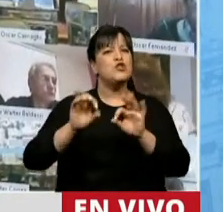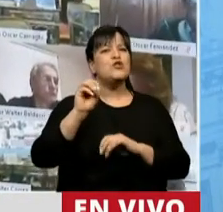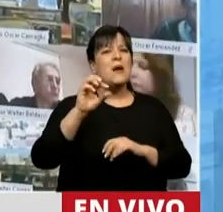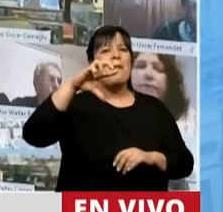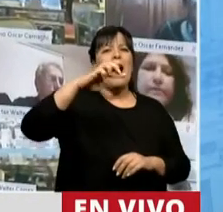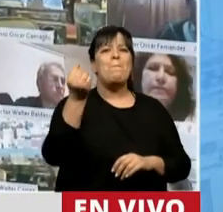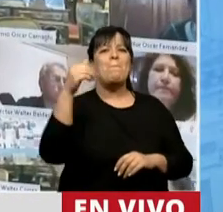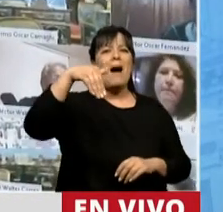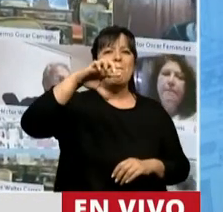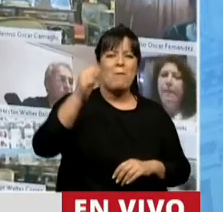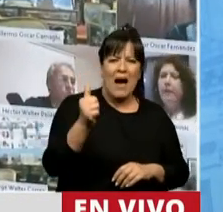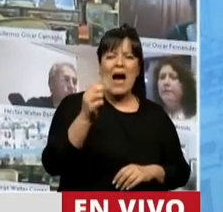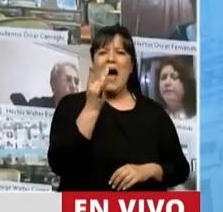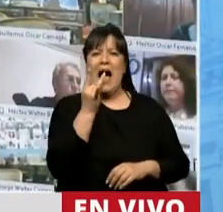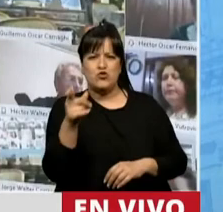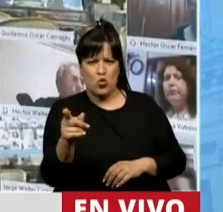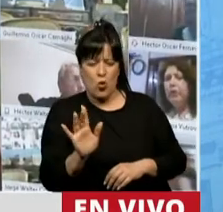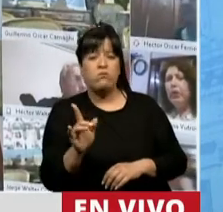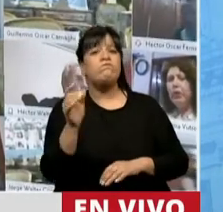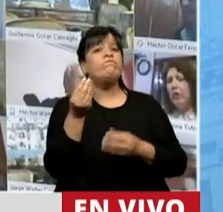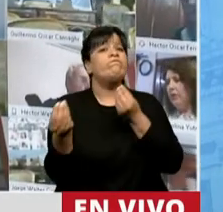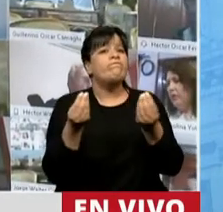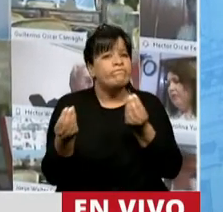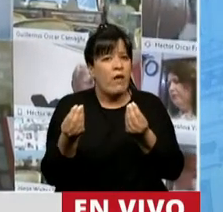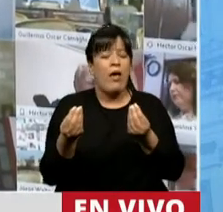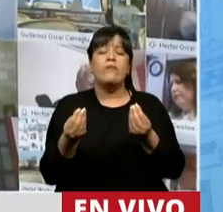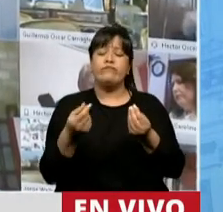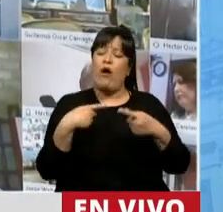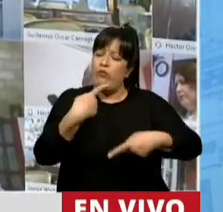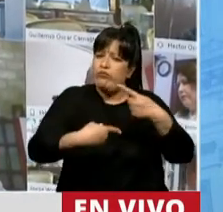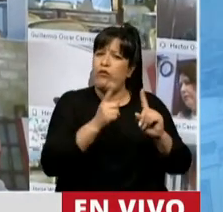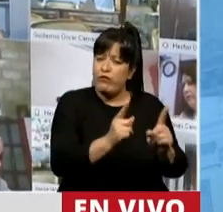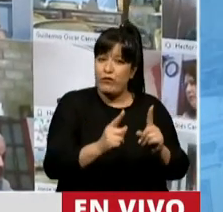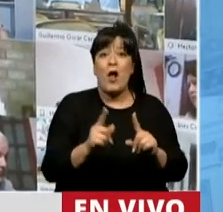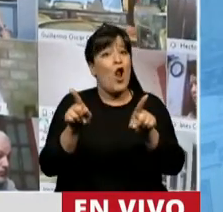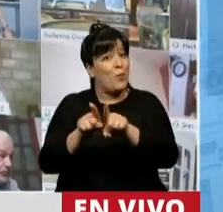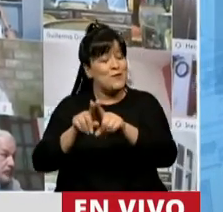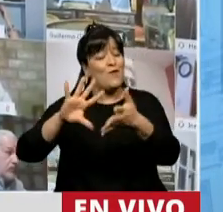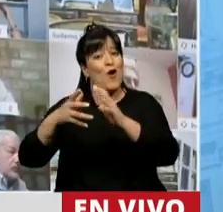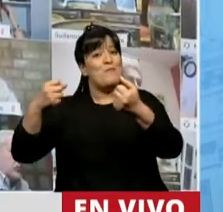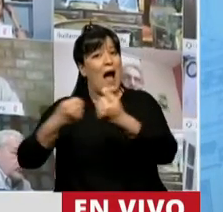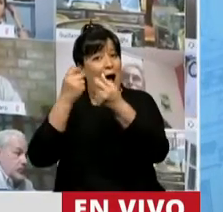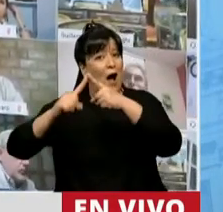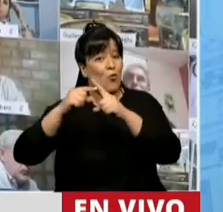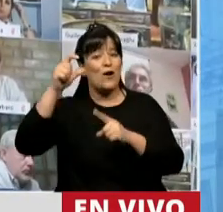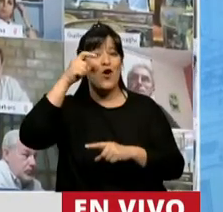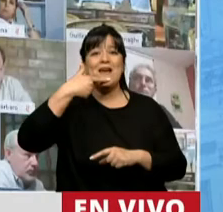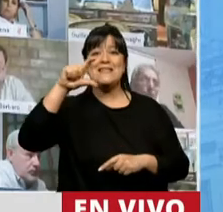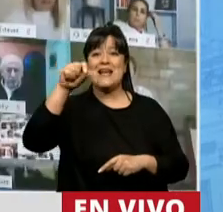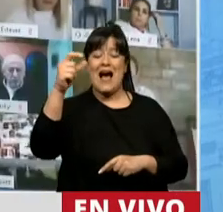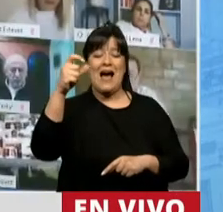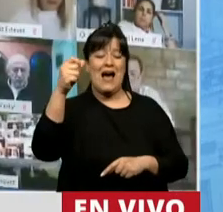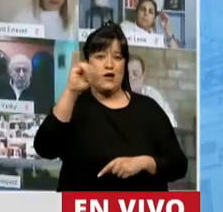Pampa Azul y lo que se hizo fue darle continuidad. En Escazú pasa lo mismo. Presidente,